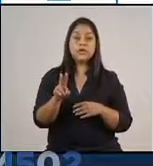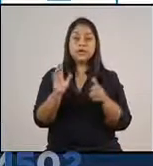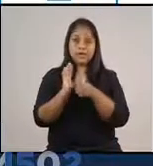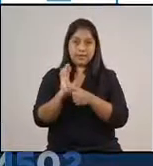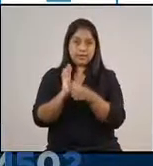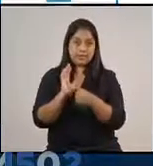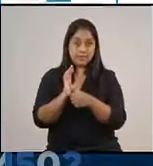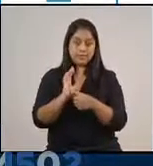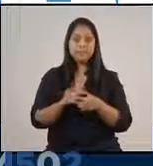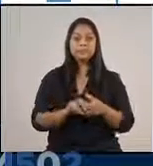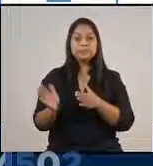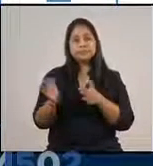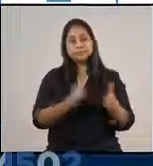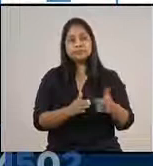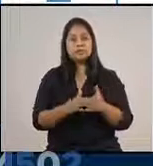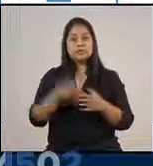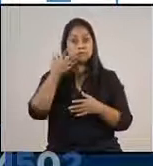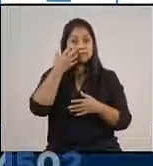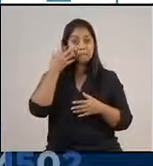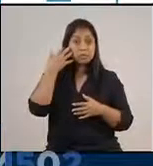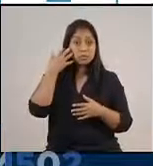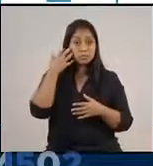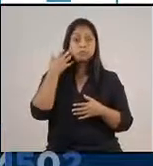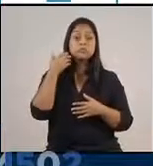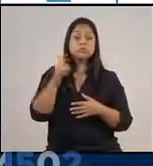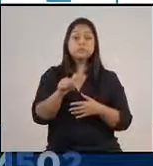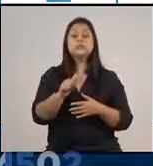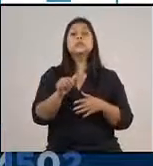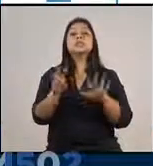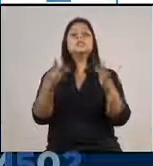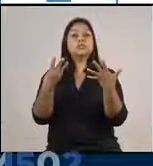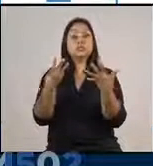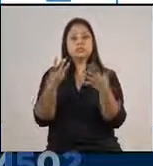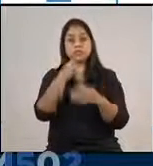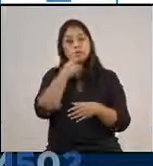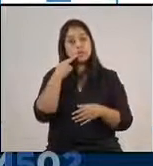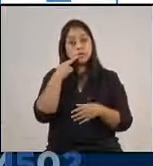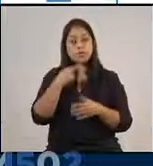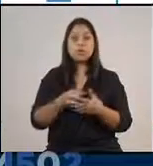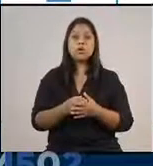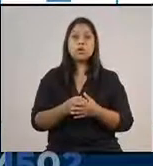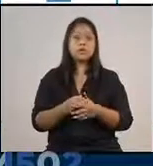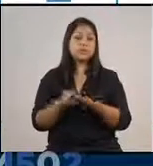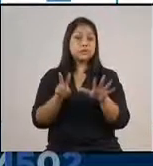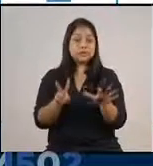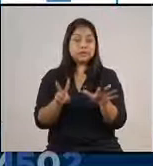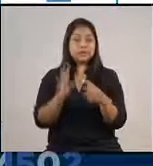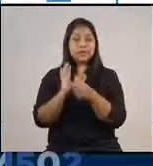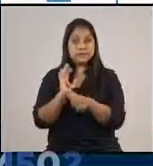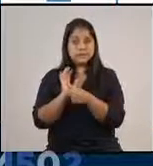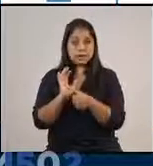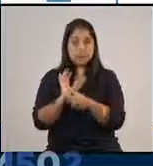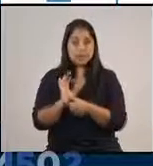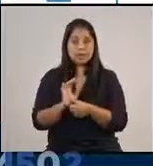En el caso de San Marcos, de sus 30 municipios, 18 están en alerta roja, 7 en alerta anaranjada